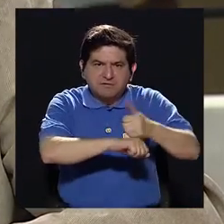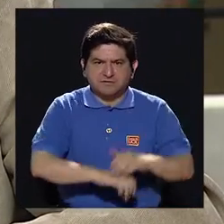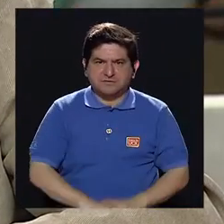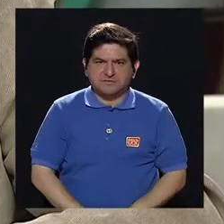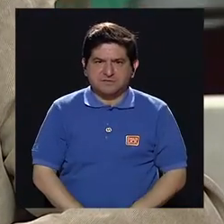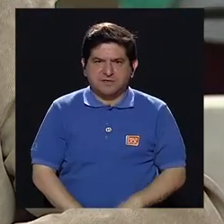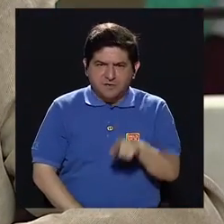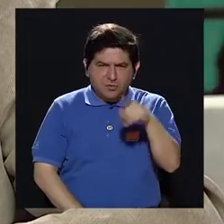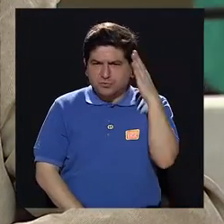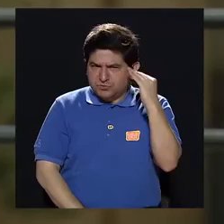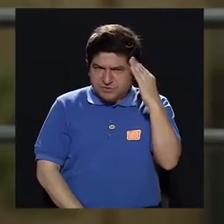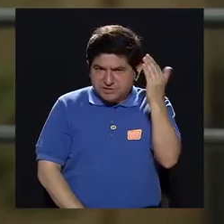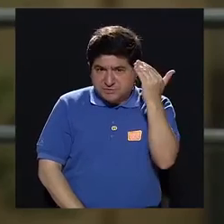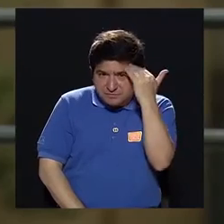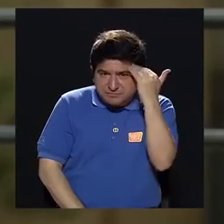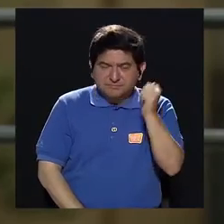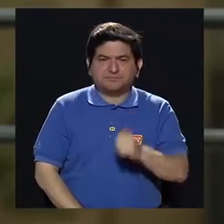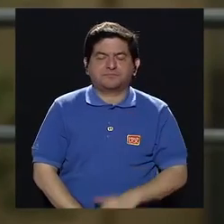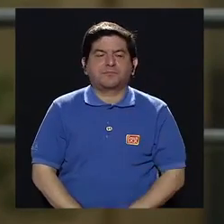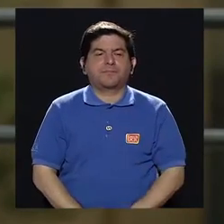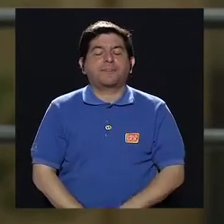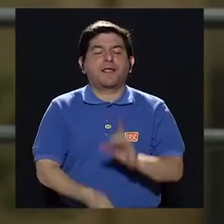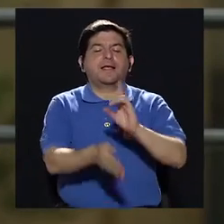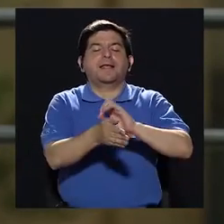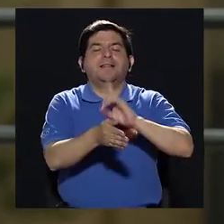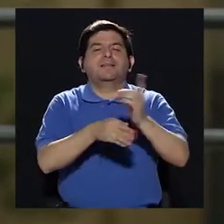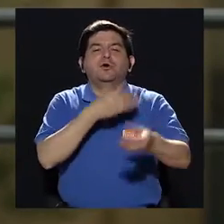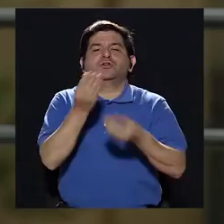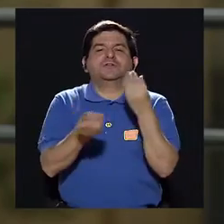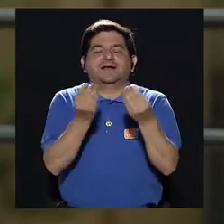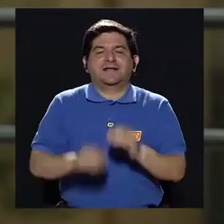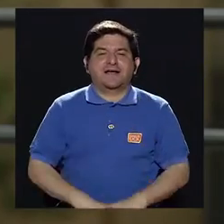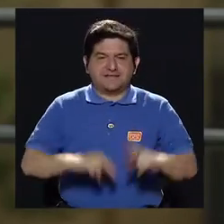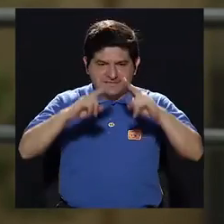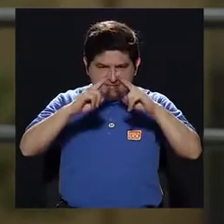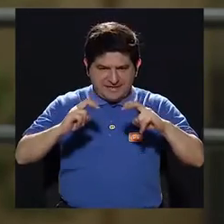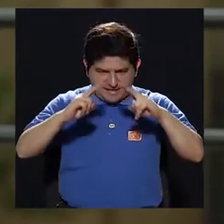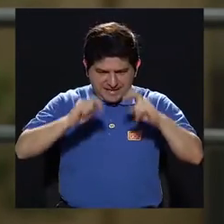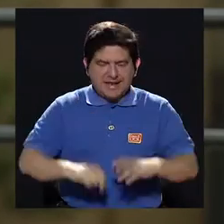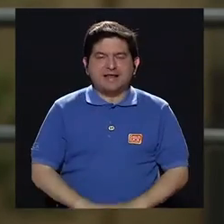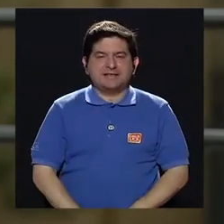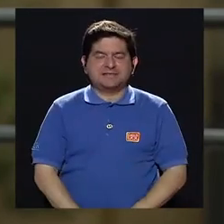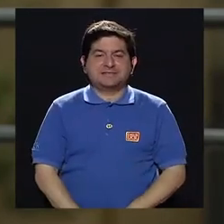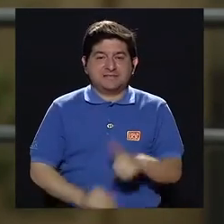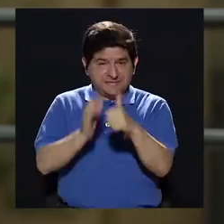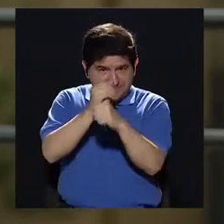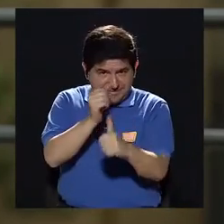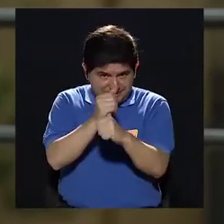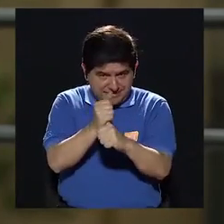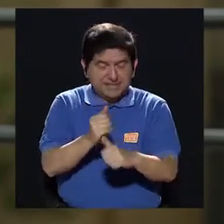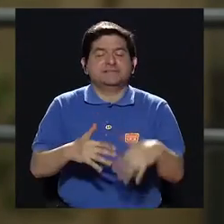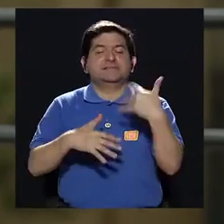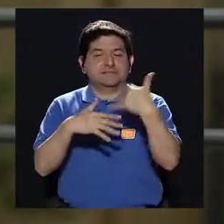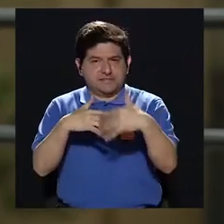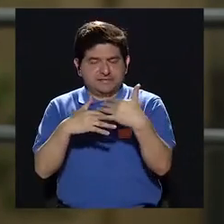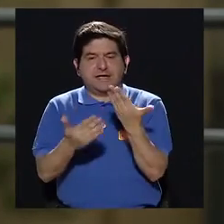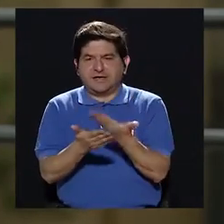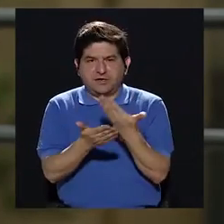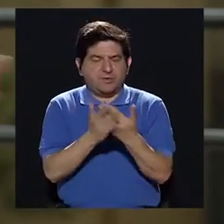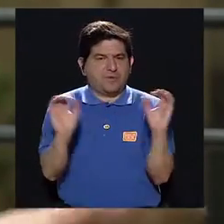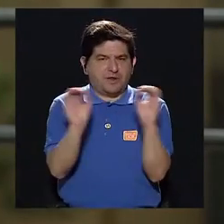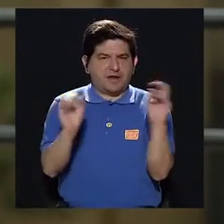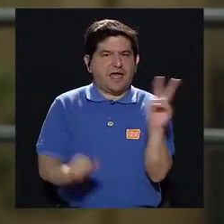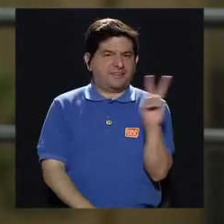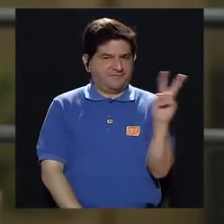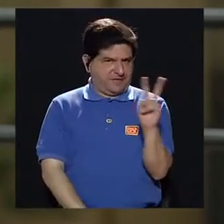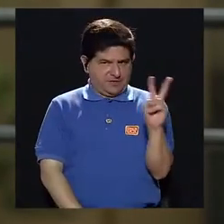Sí. Tal vez en tu experiencia. Bueno, el médico lo que va a hacer son exámenes de heces, exámenes de sangre para verificar